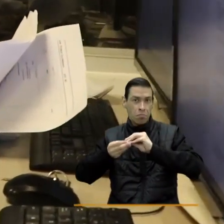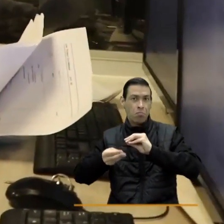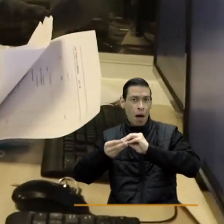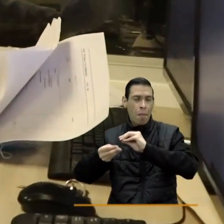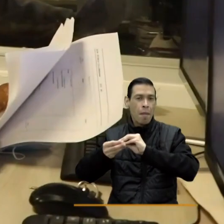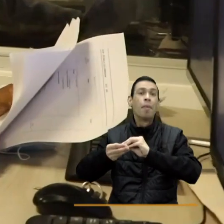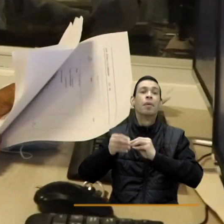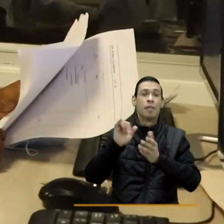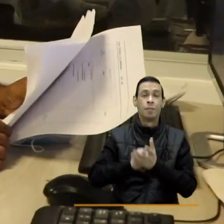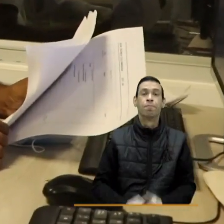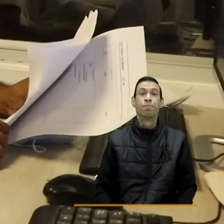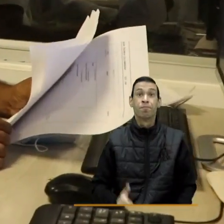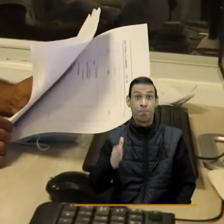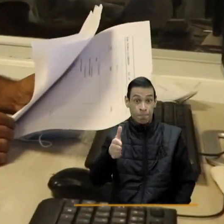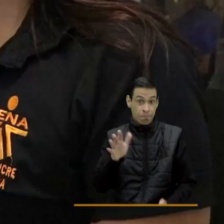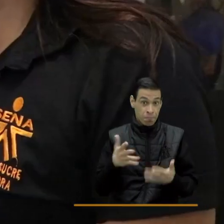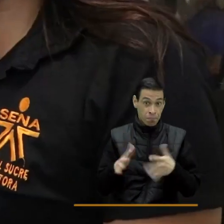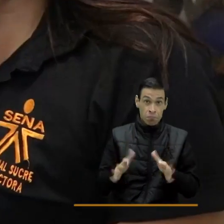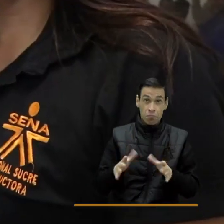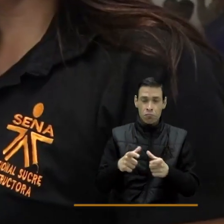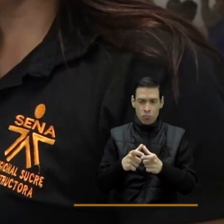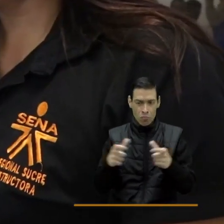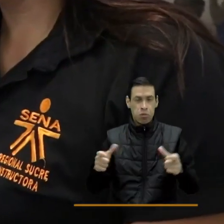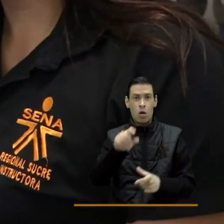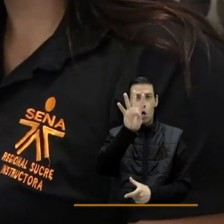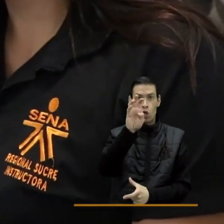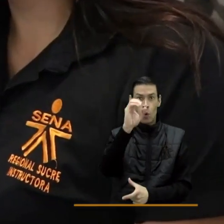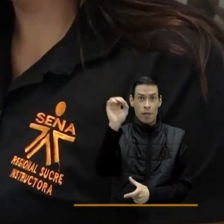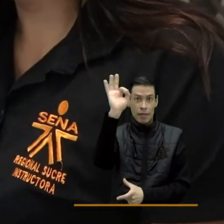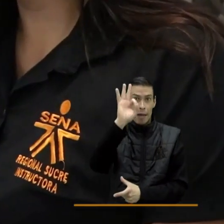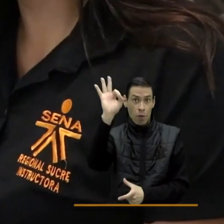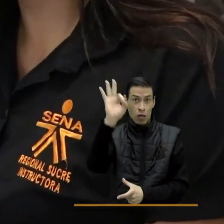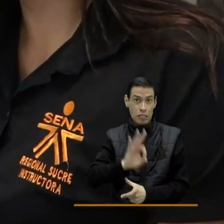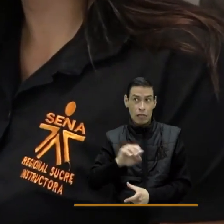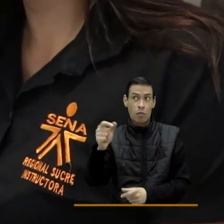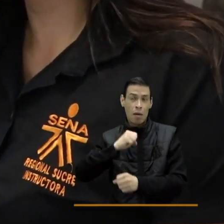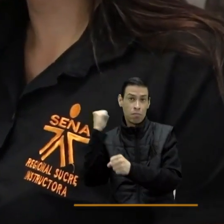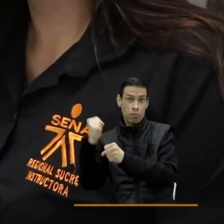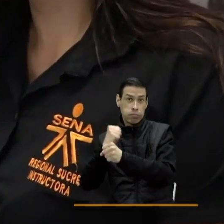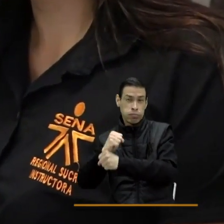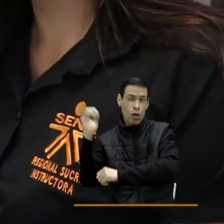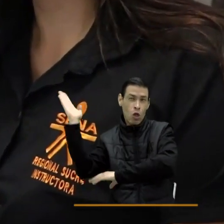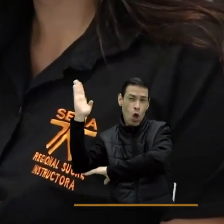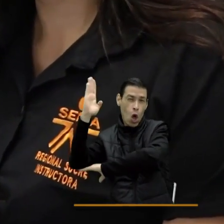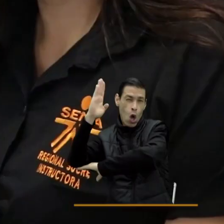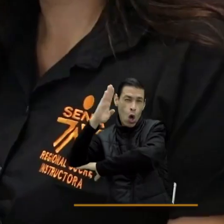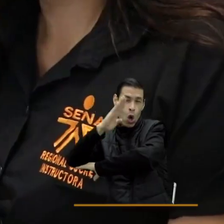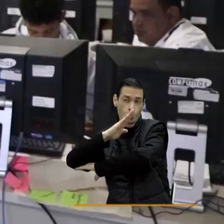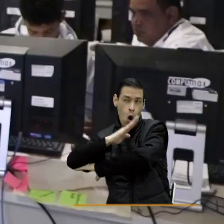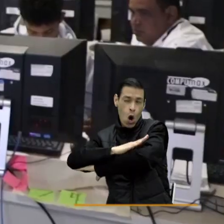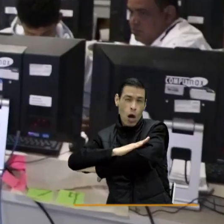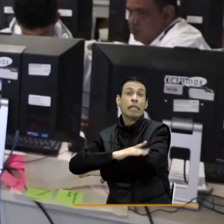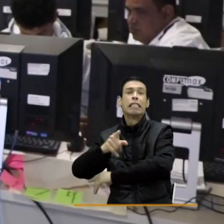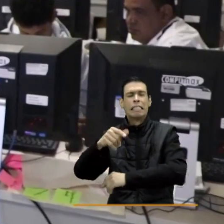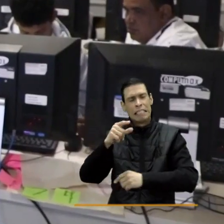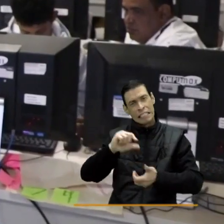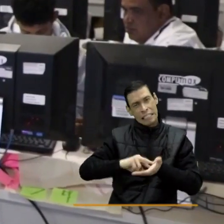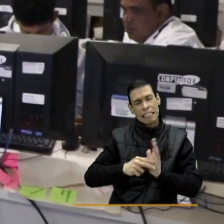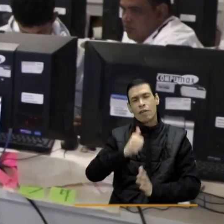Quiero también manifestar que el 90% de estas personas trabajan en el día y hacen un gran esfuerzo,